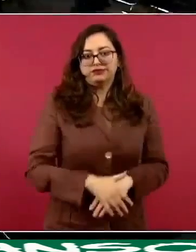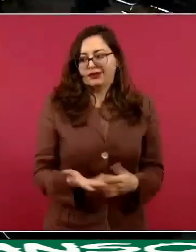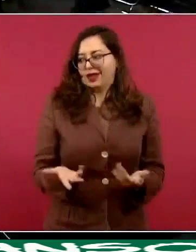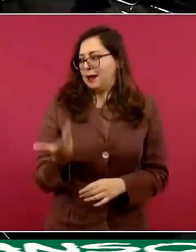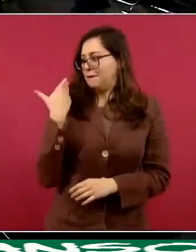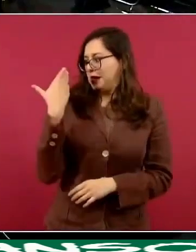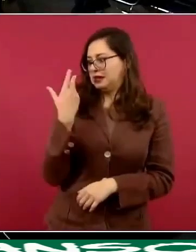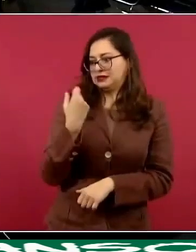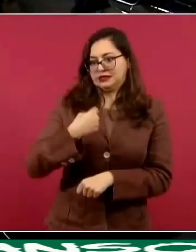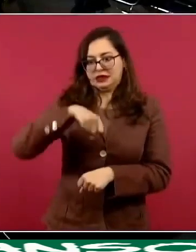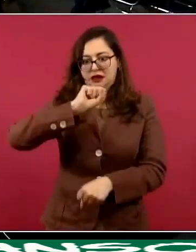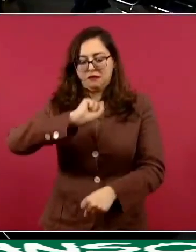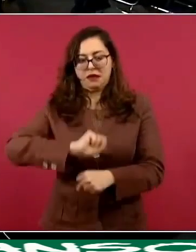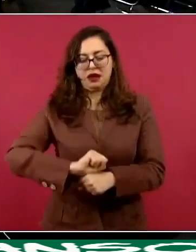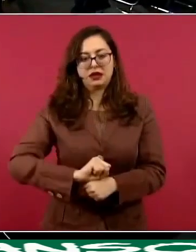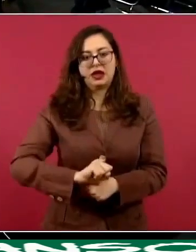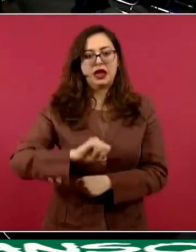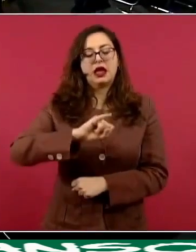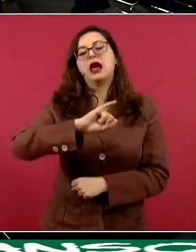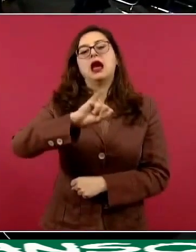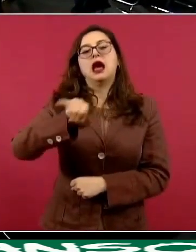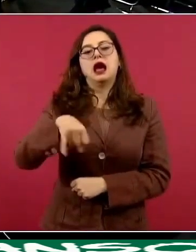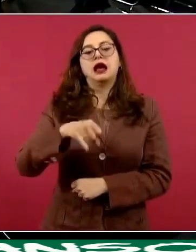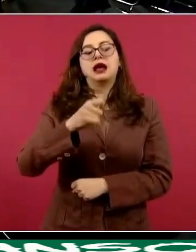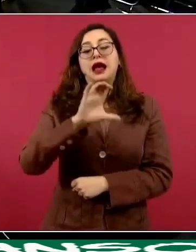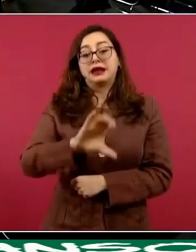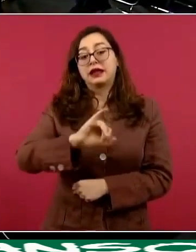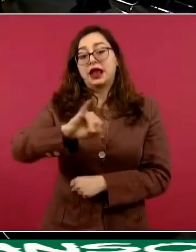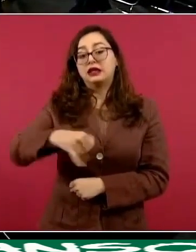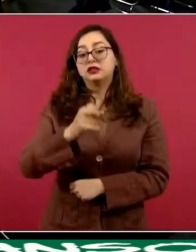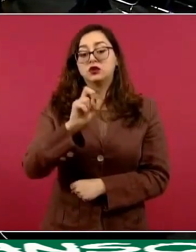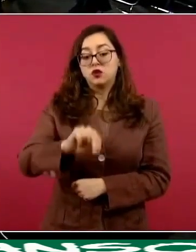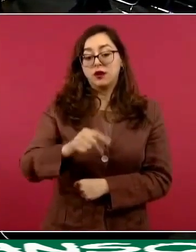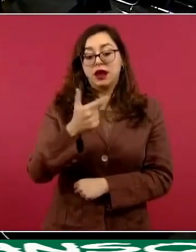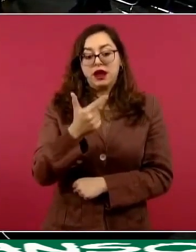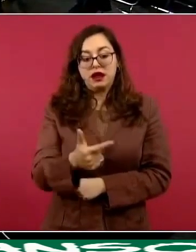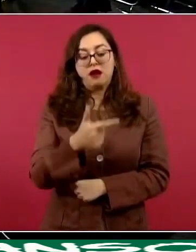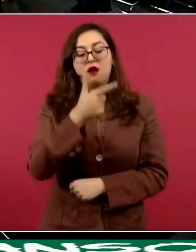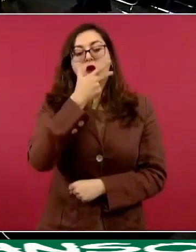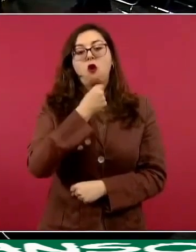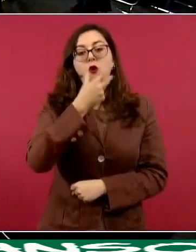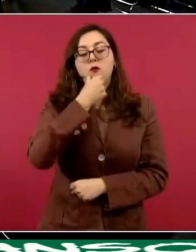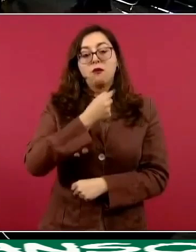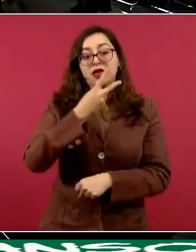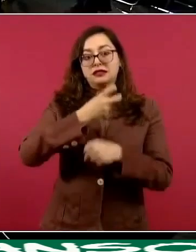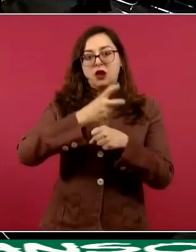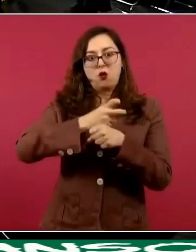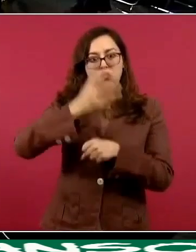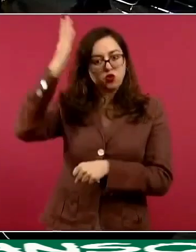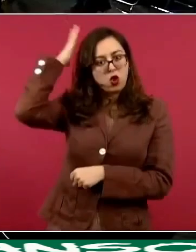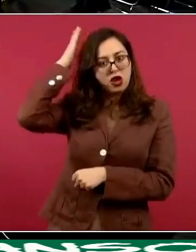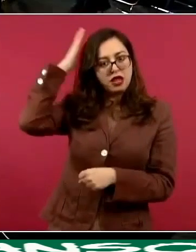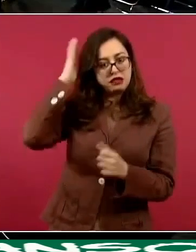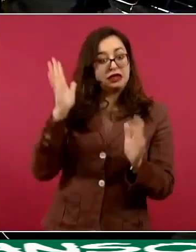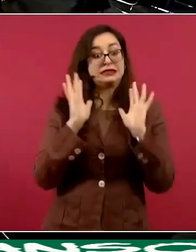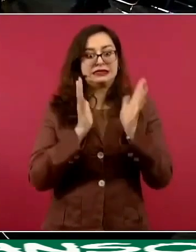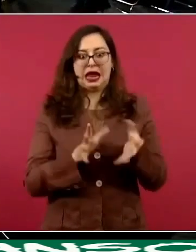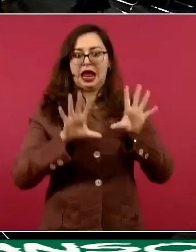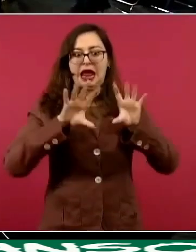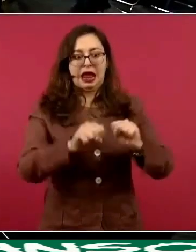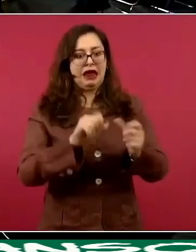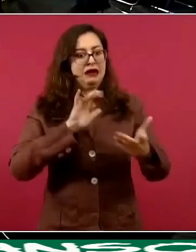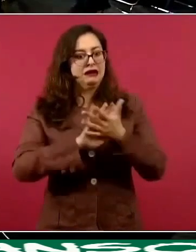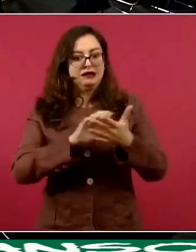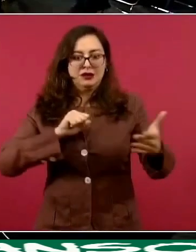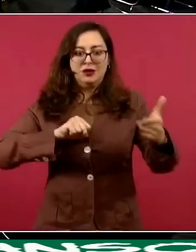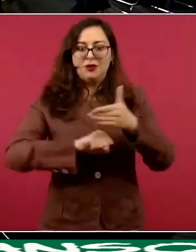Jalisco Nueva Generación. Y estos jueces, magistrados y ministros viven en la impunidad total, ni siquiera se les señala